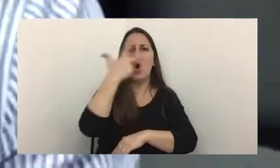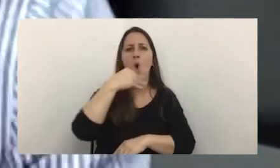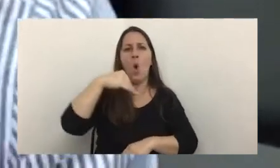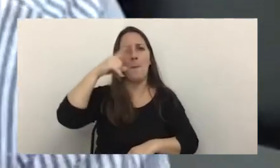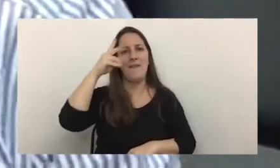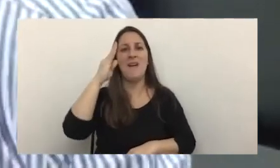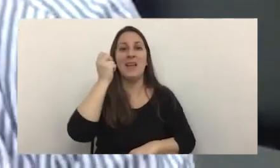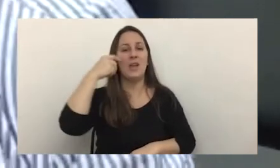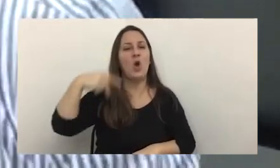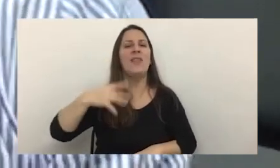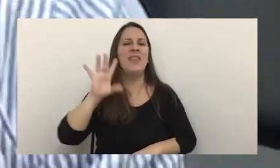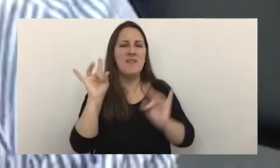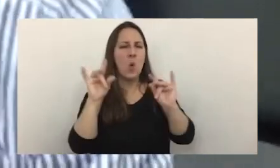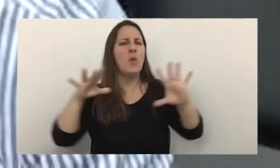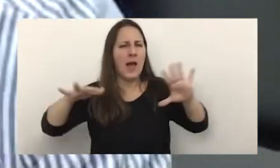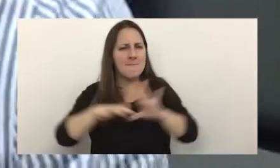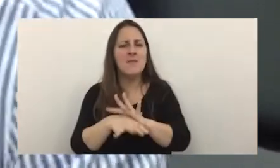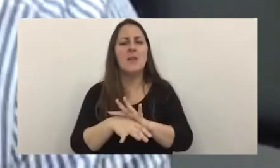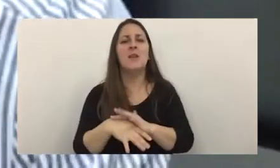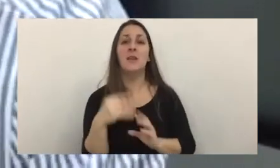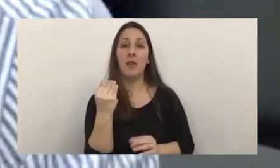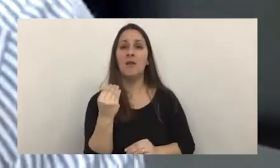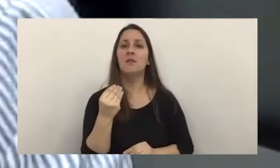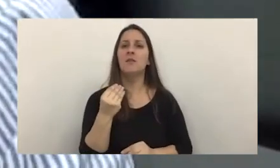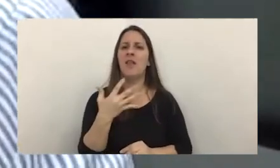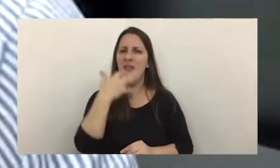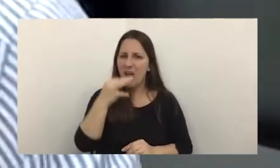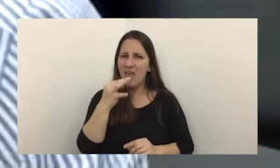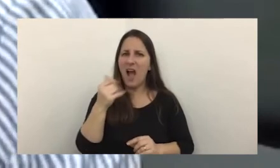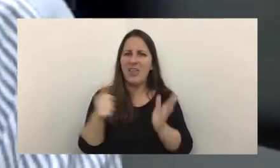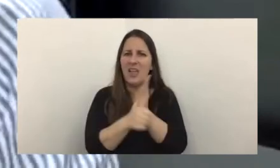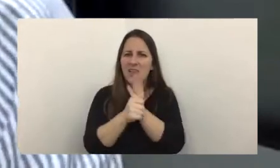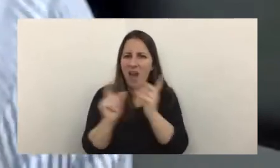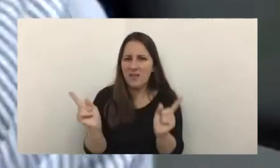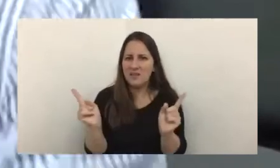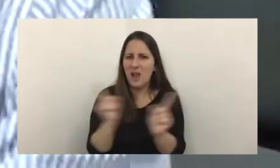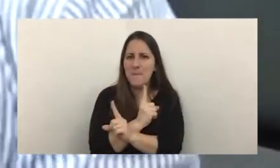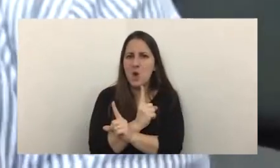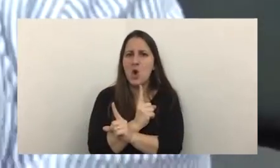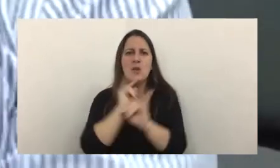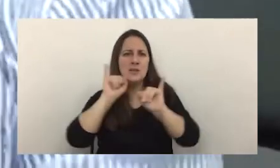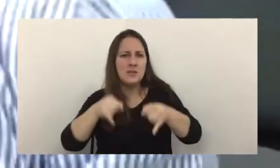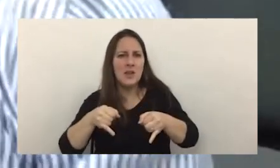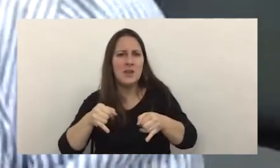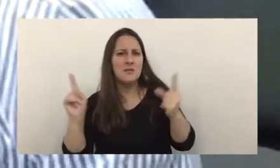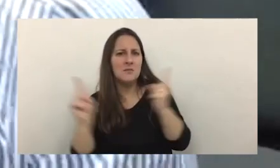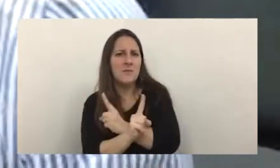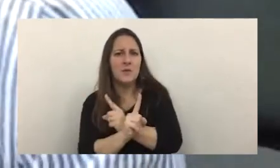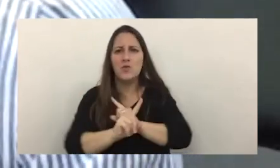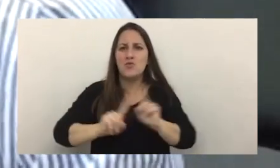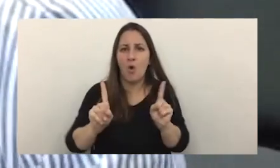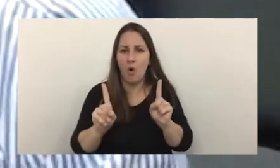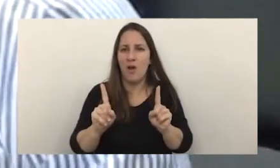fáctica que tenemos hoy es determinar si existió una suplantación de identidad o no entonces ¿cuál es el precepto que